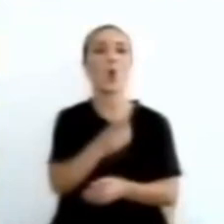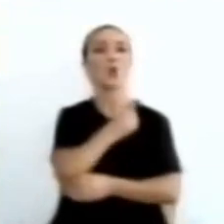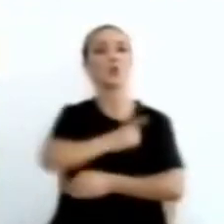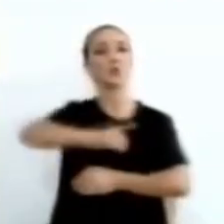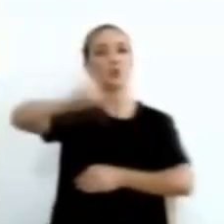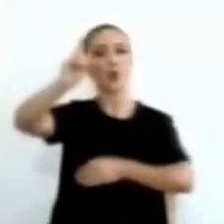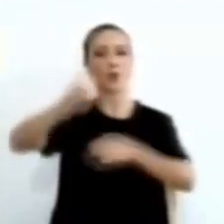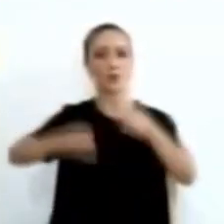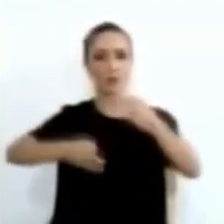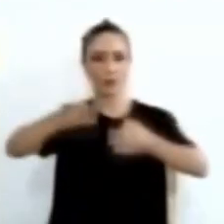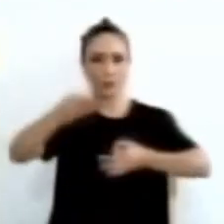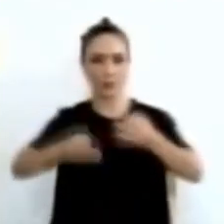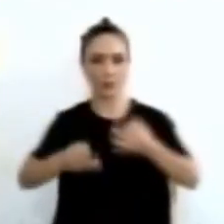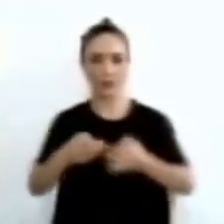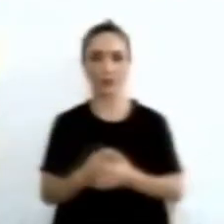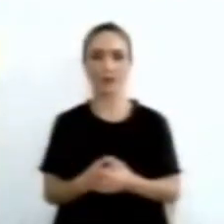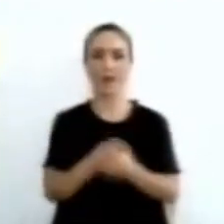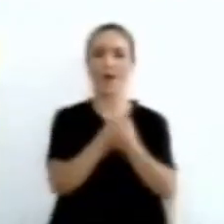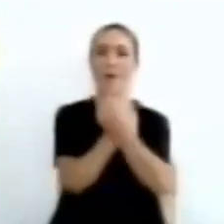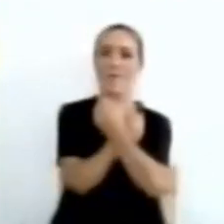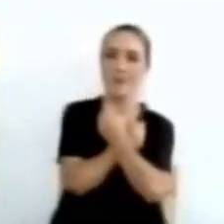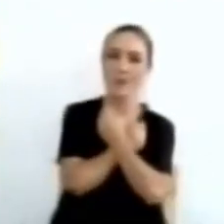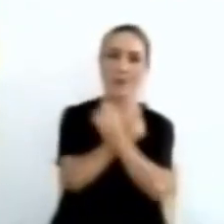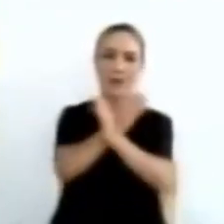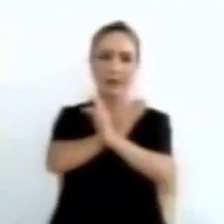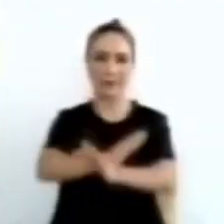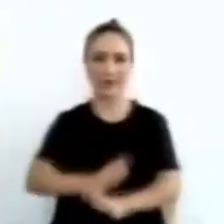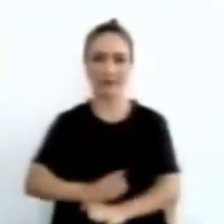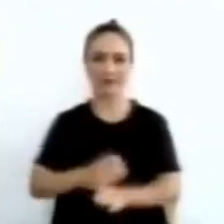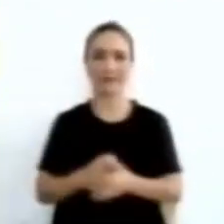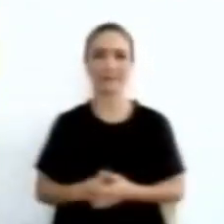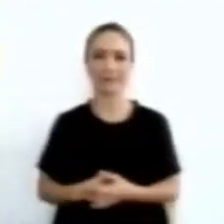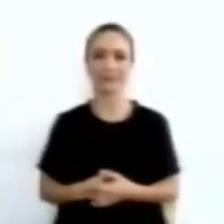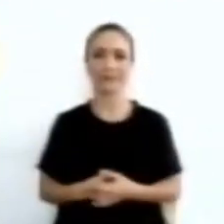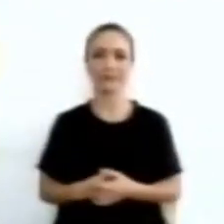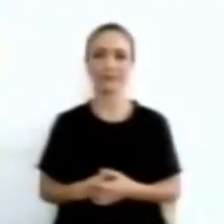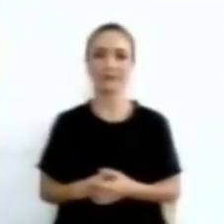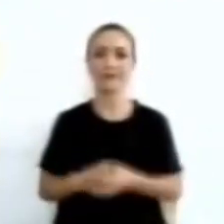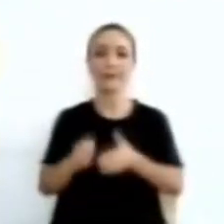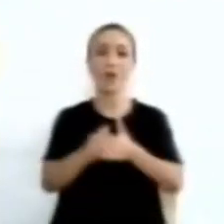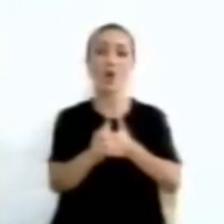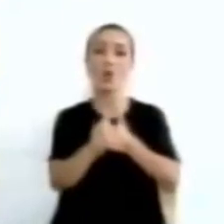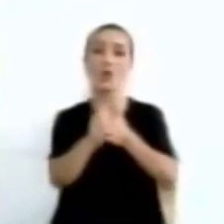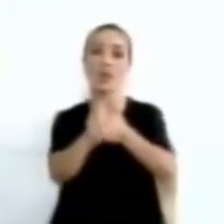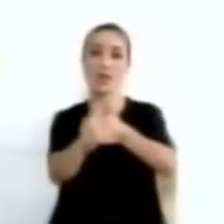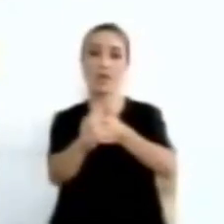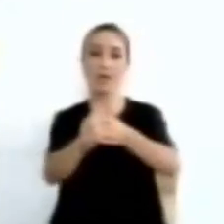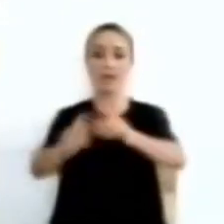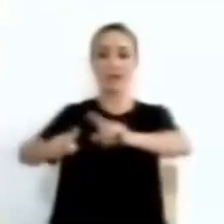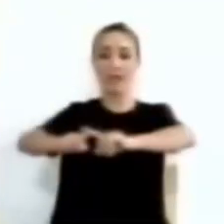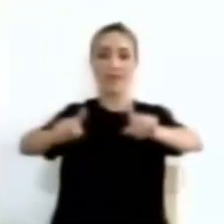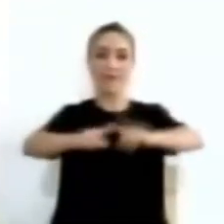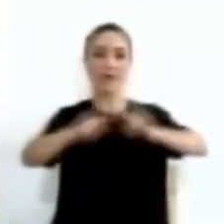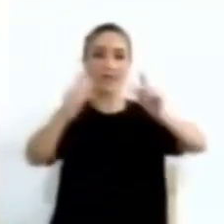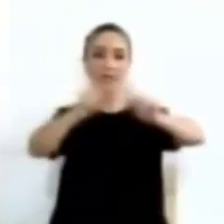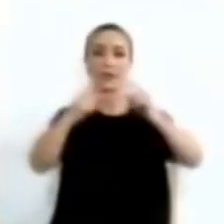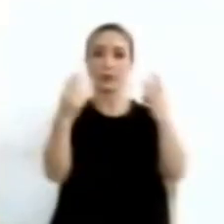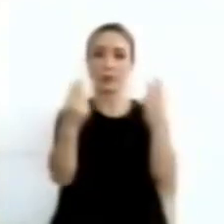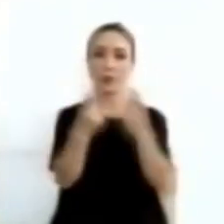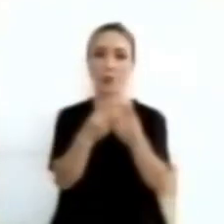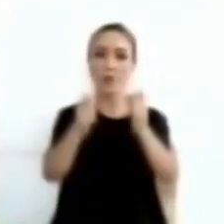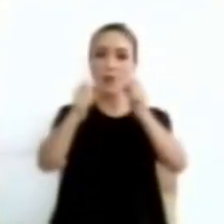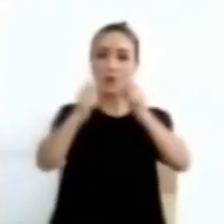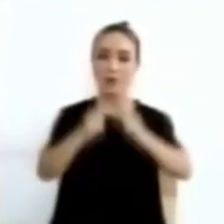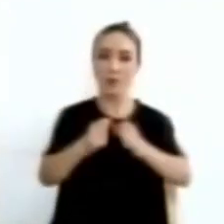justicia, amor y paz, los líderes sindicales aporten al